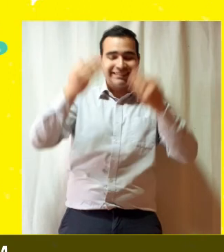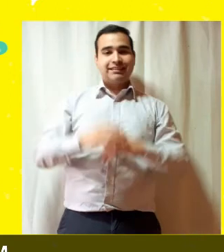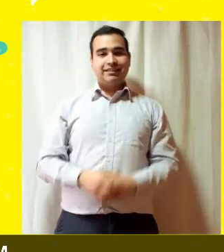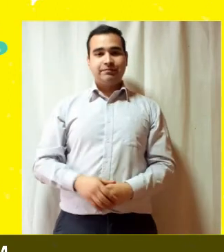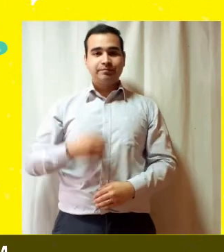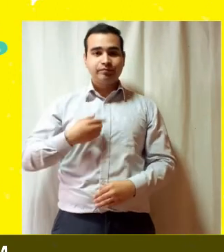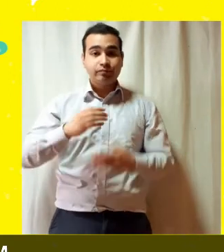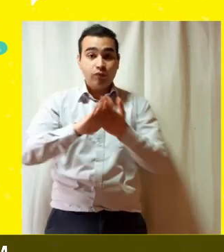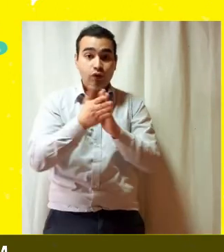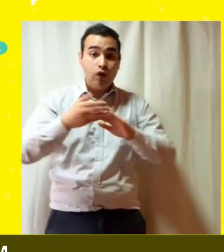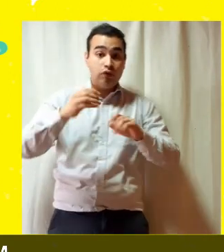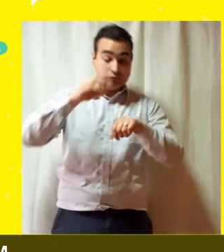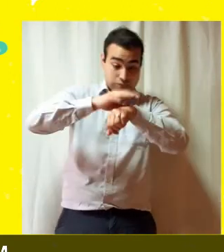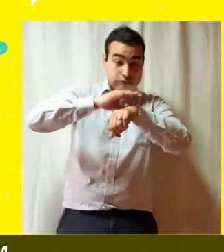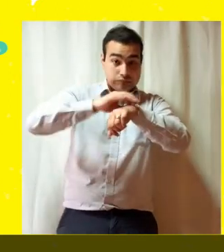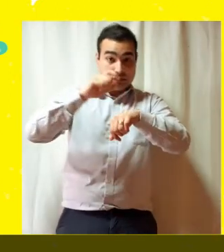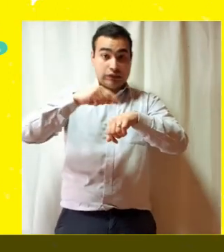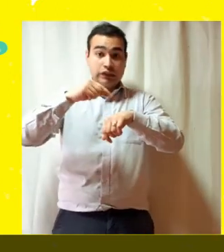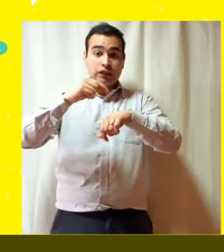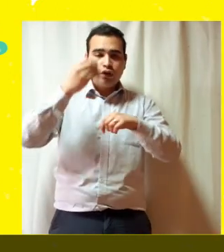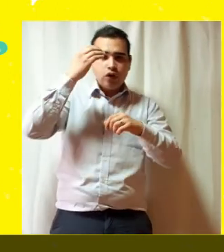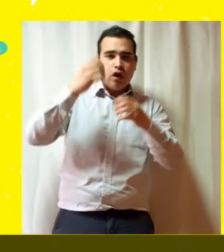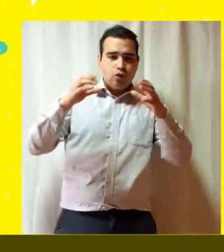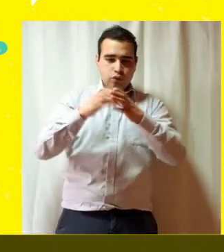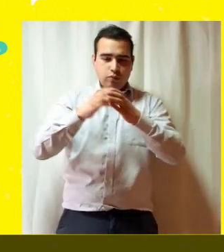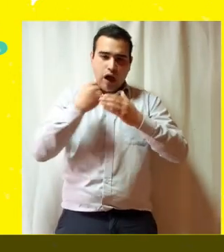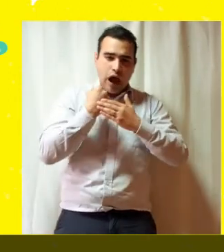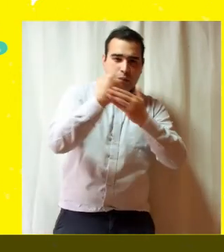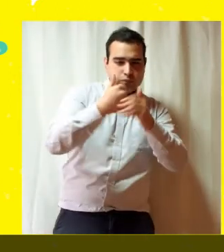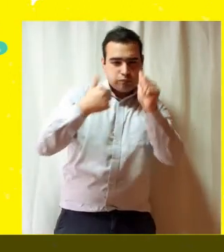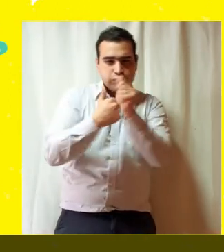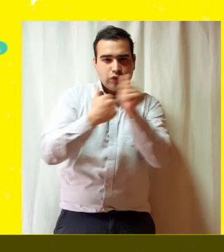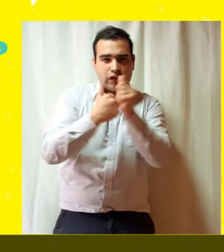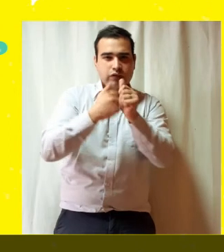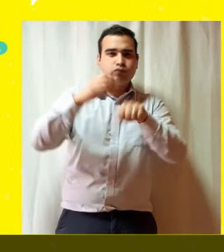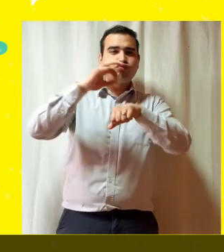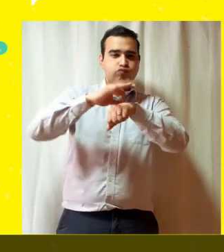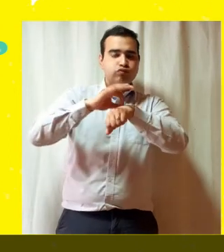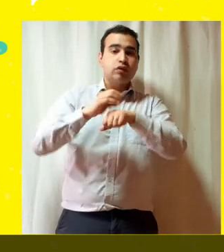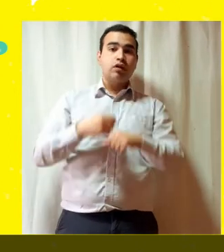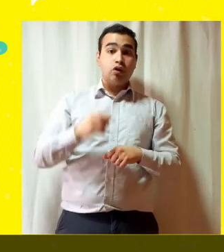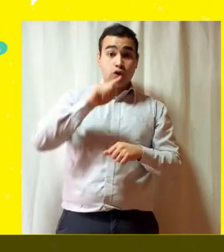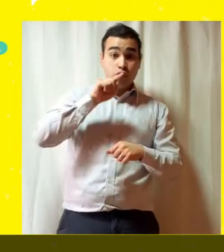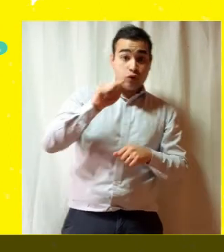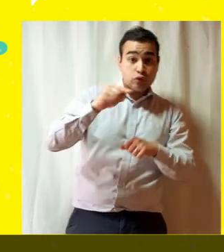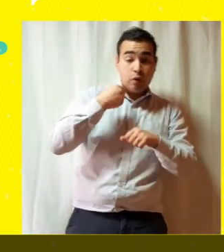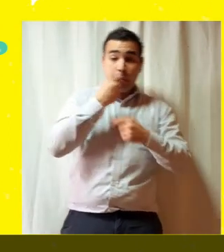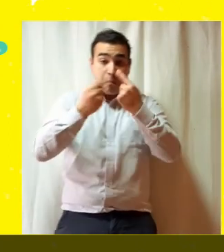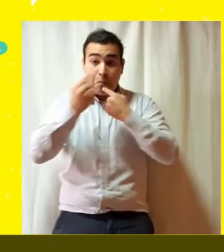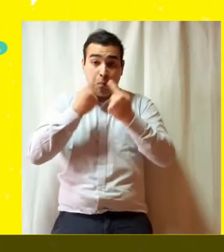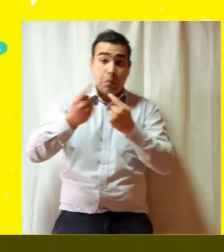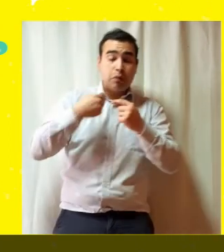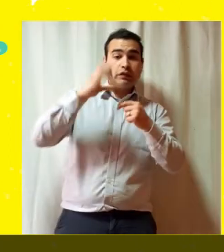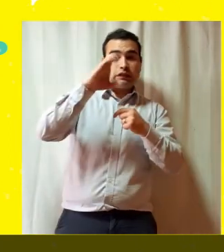Recuerda que en todos los centros de salud familiar CESFAM Hay un equipo de salud mental que puede apoyarte Si eres adolescente Pregunta en tu